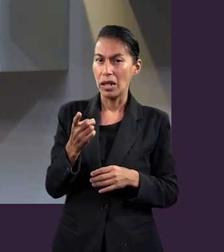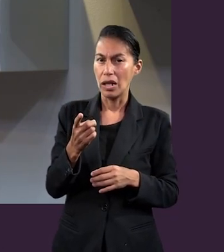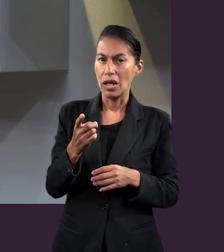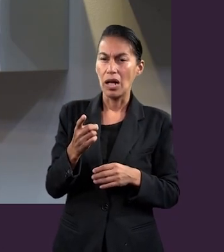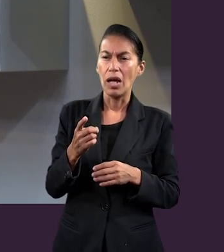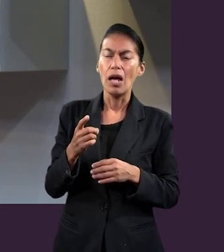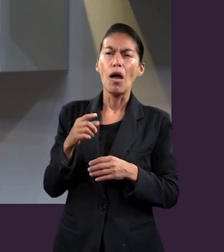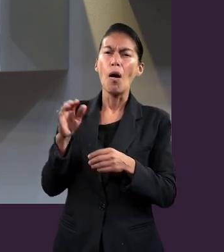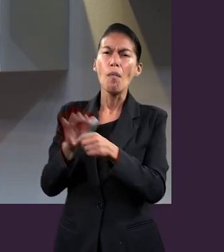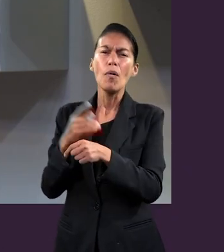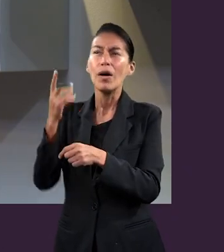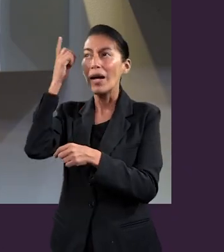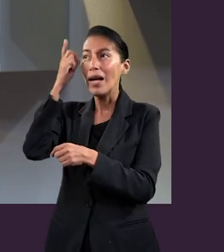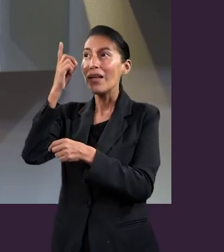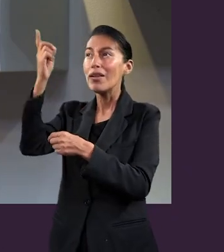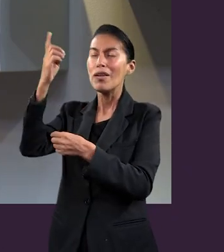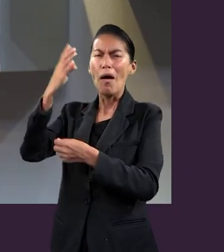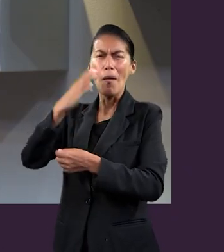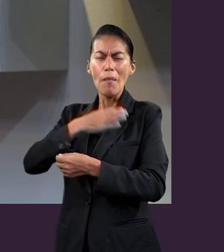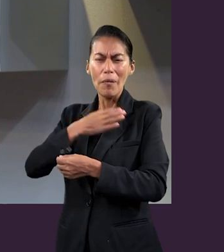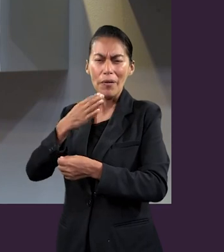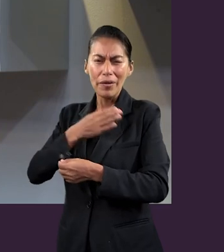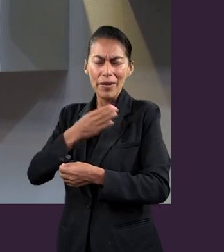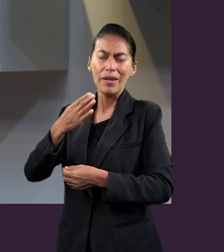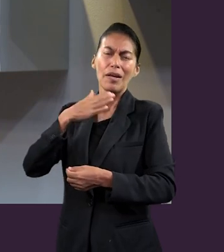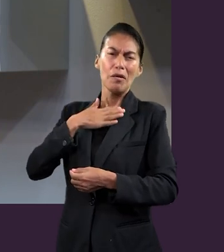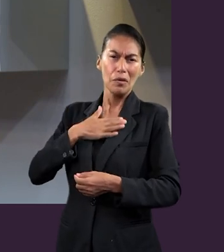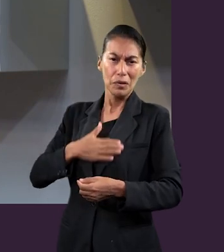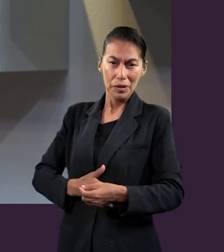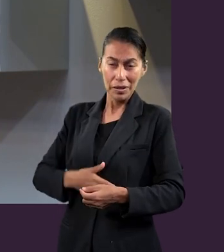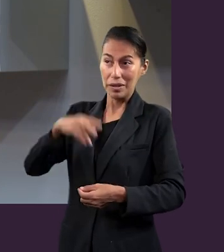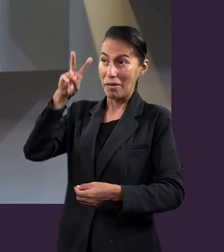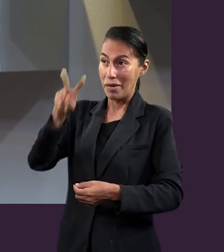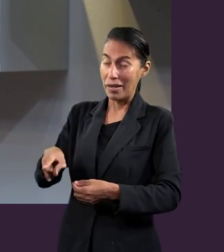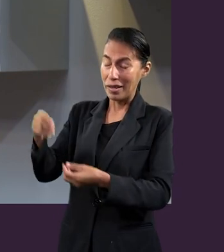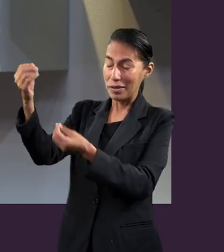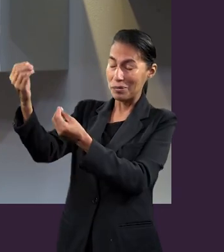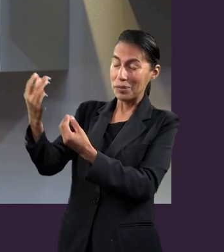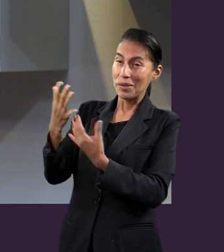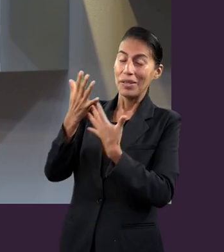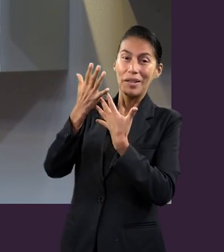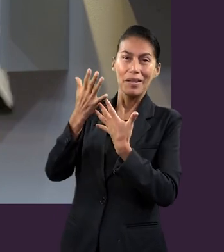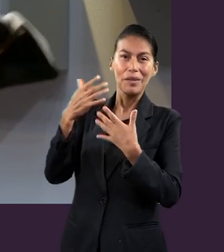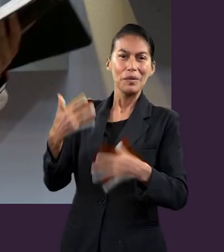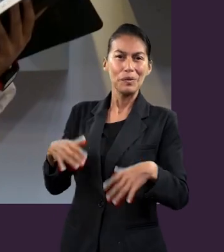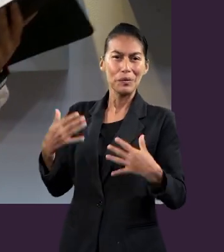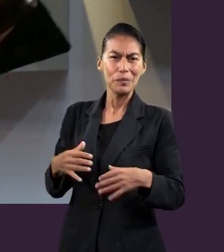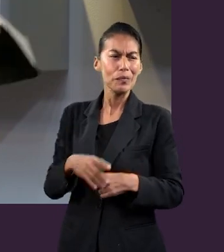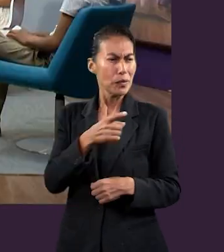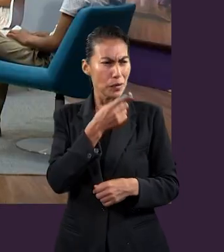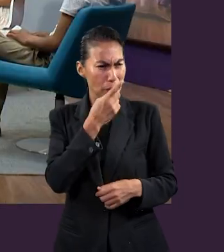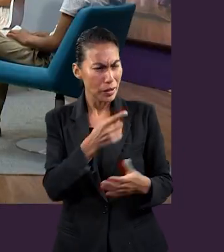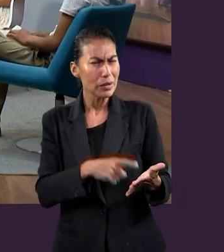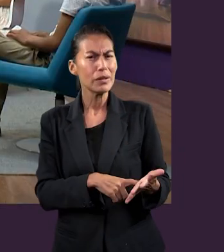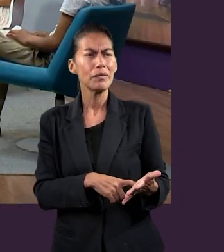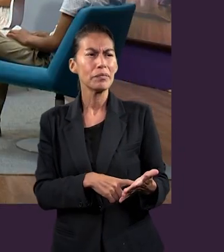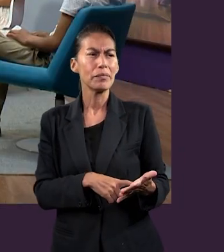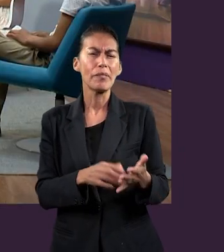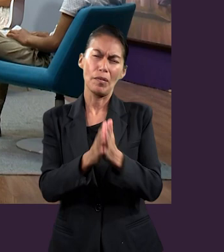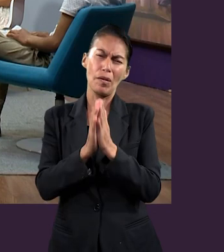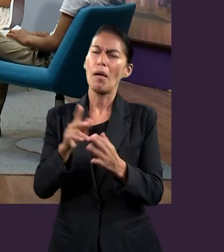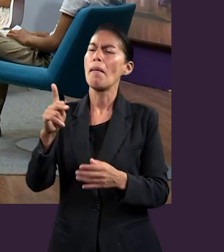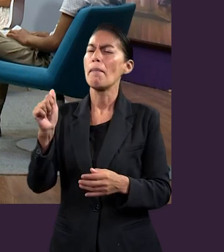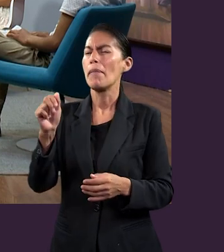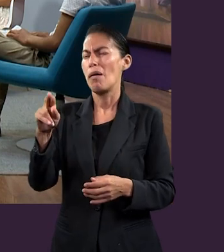consiste en toda bondad, justicia y verdad. Y tú presentaste una idea importante